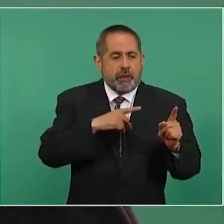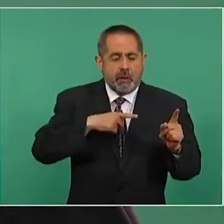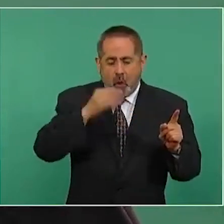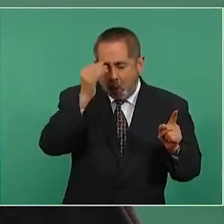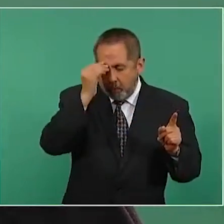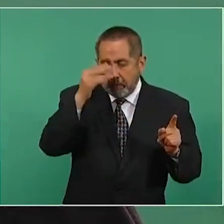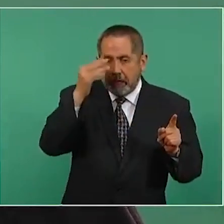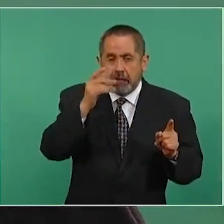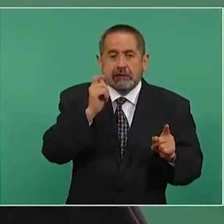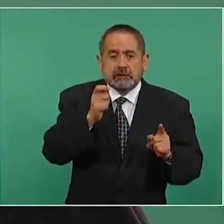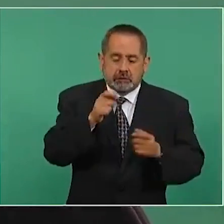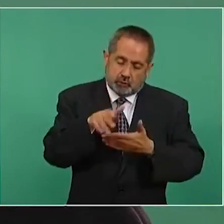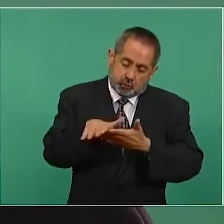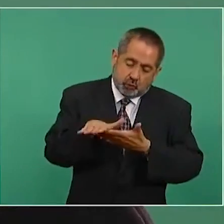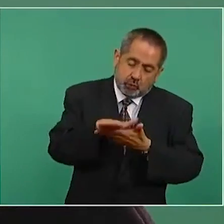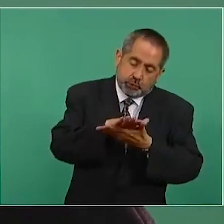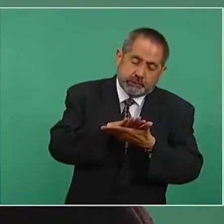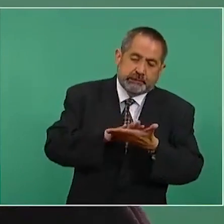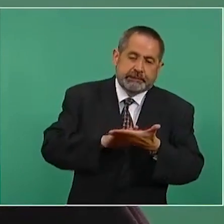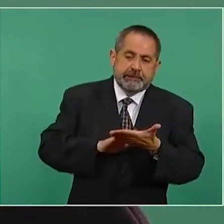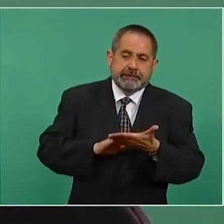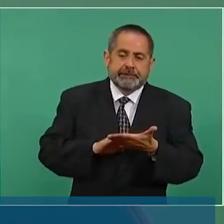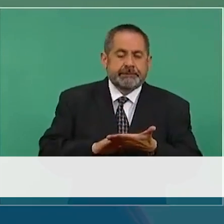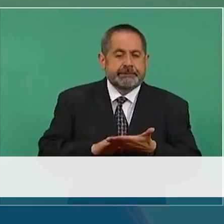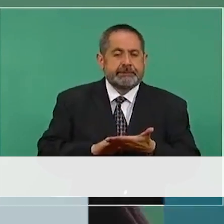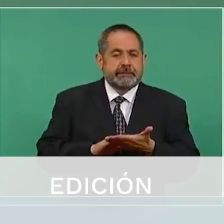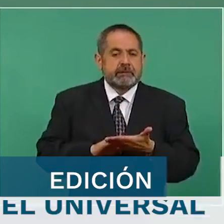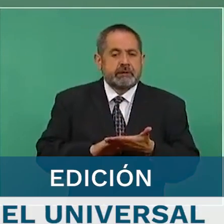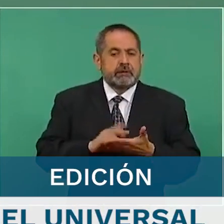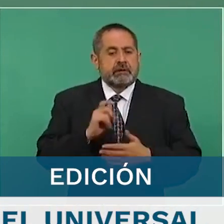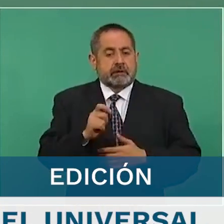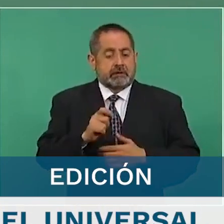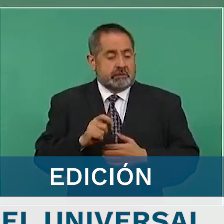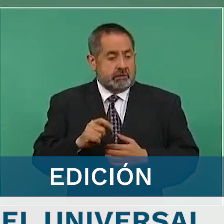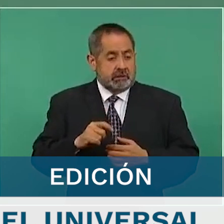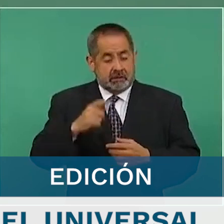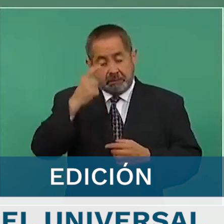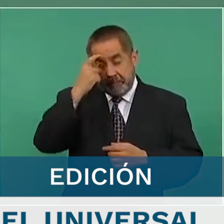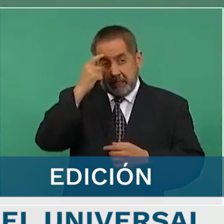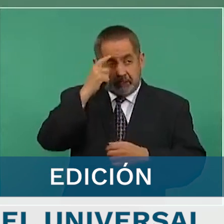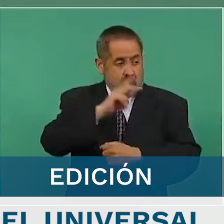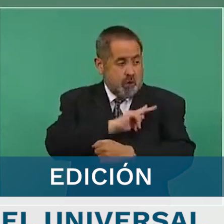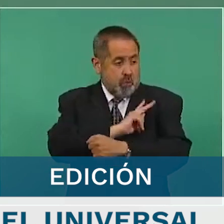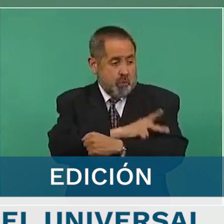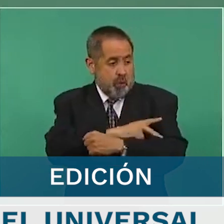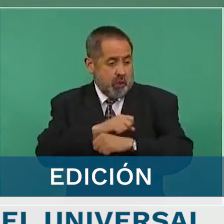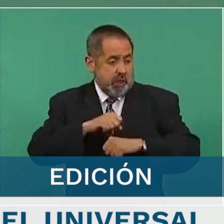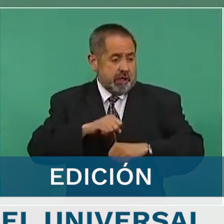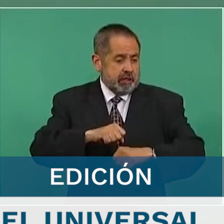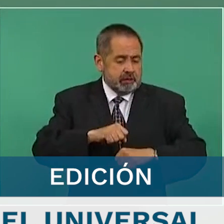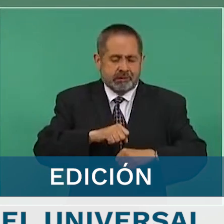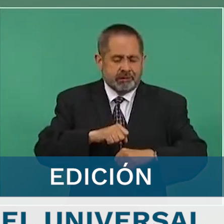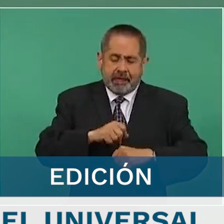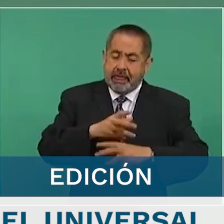Es más, pensar que el poder es humildad.